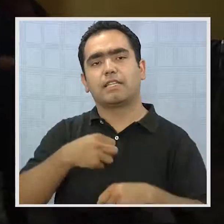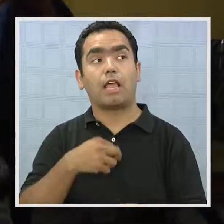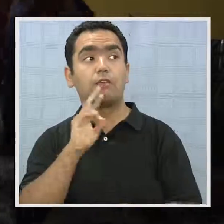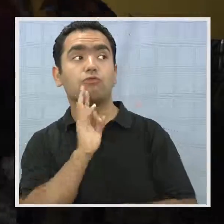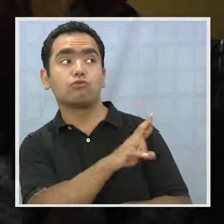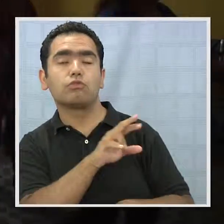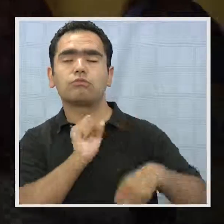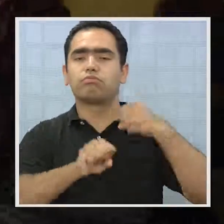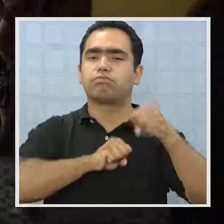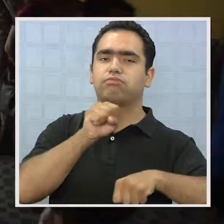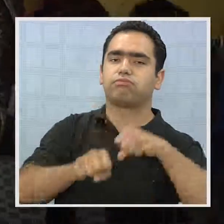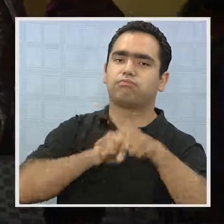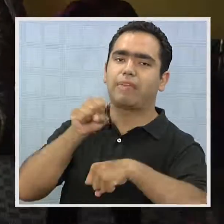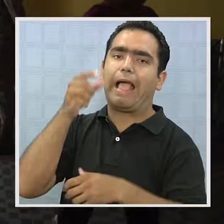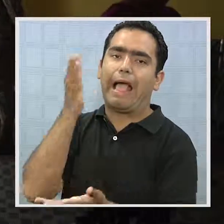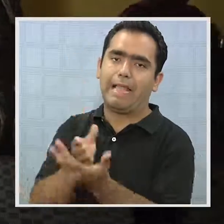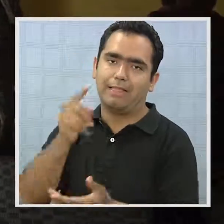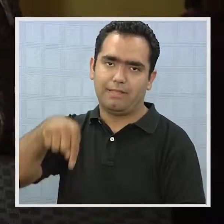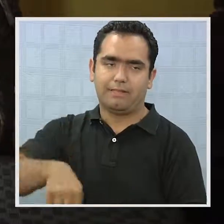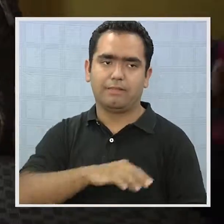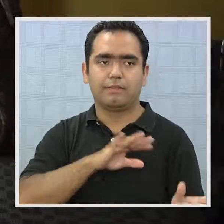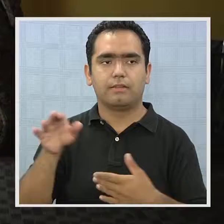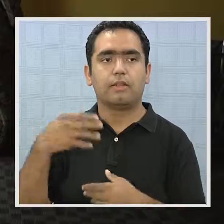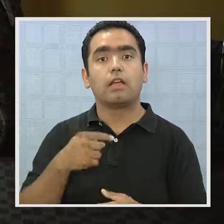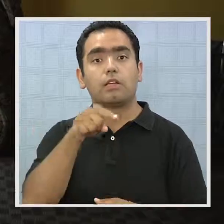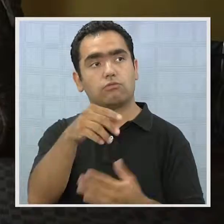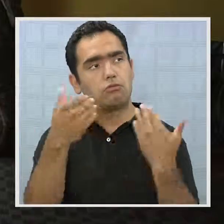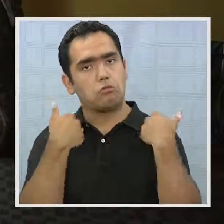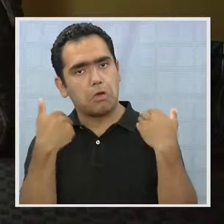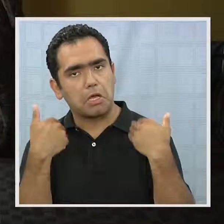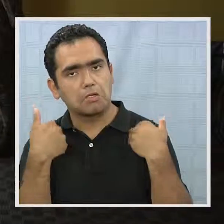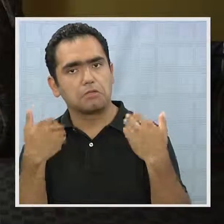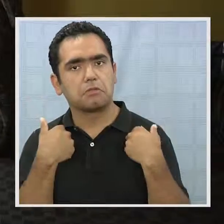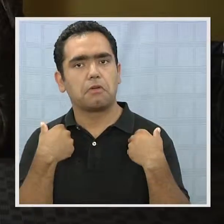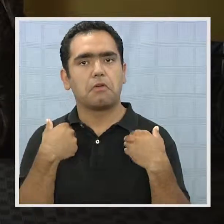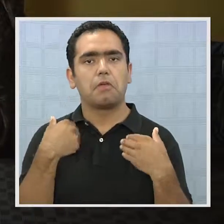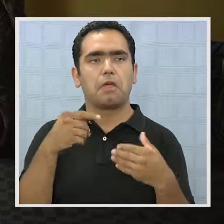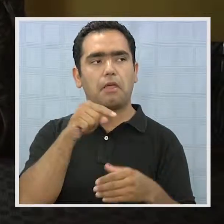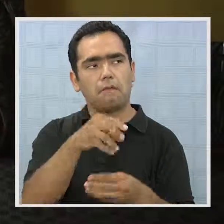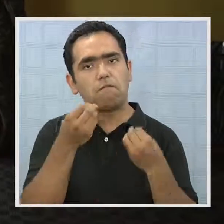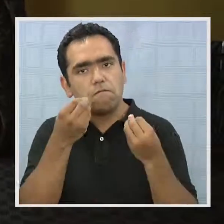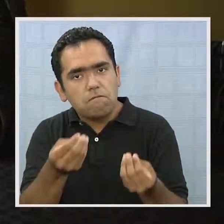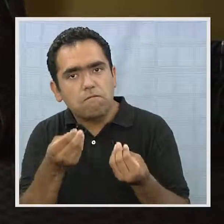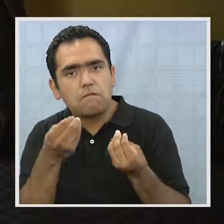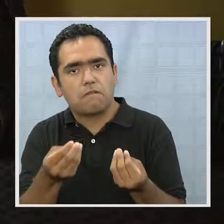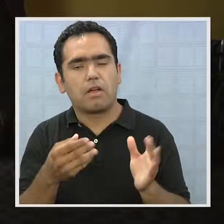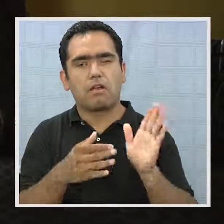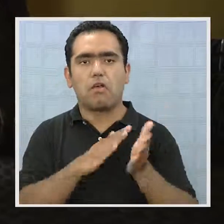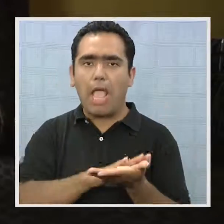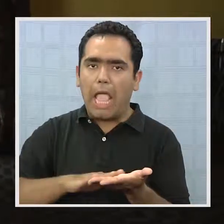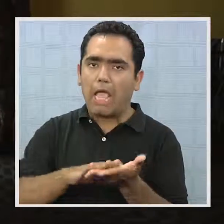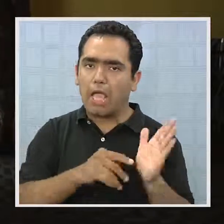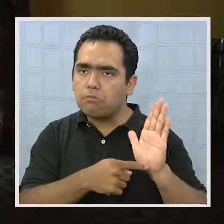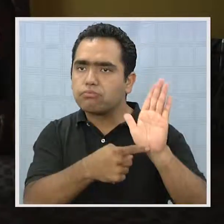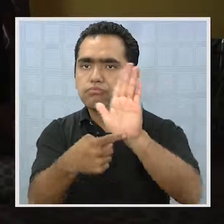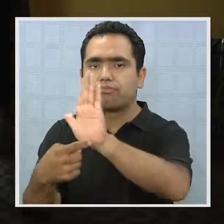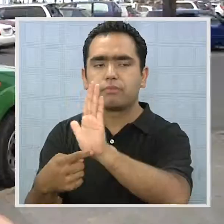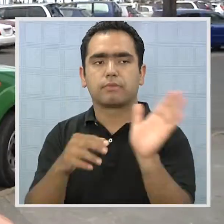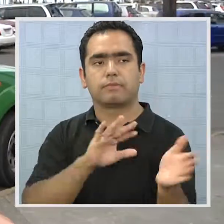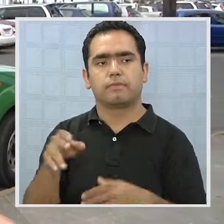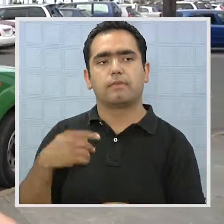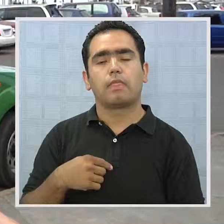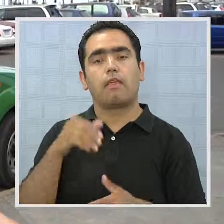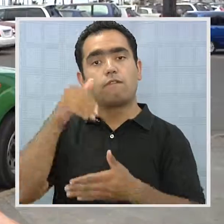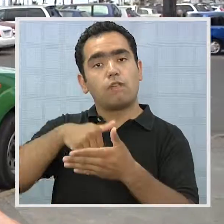sur. Un ejemplo de educación cívica que es compartido por los encargados de velar por el orden el día de las elecciones. En las